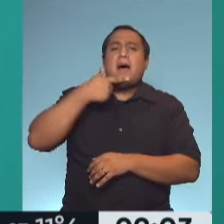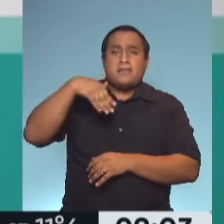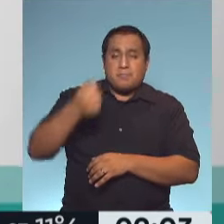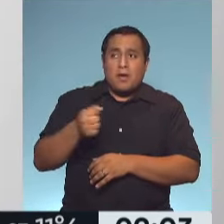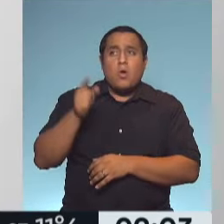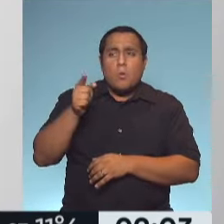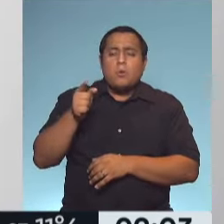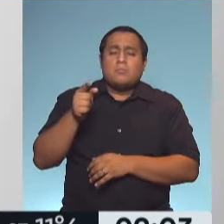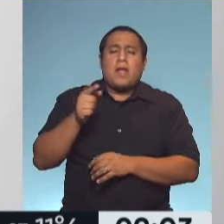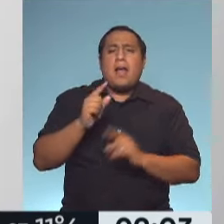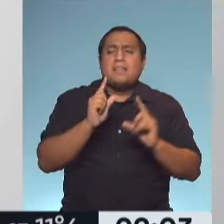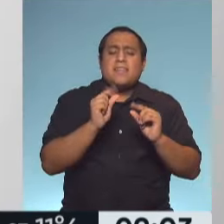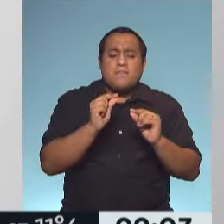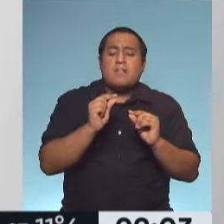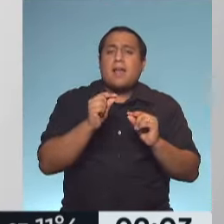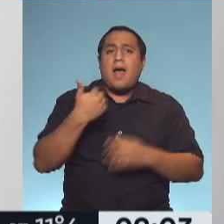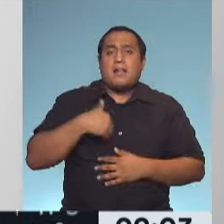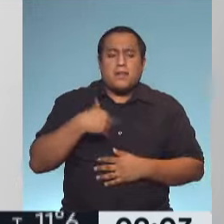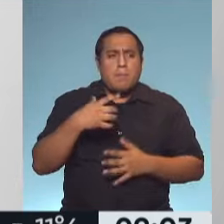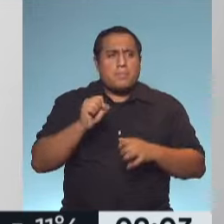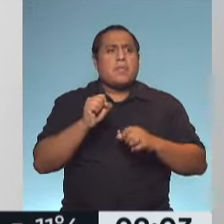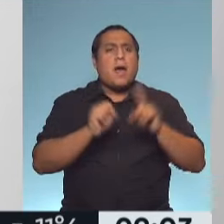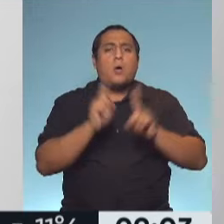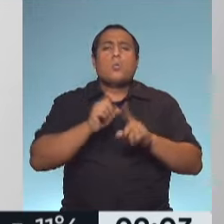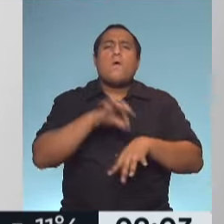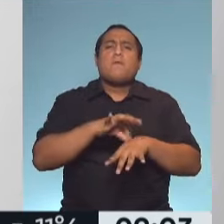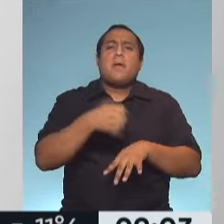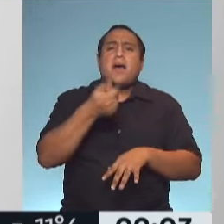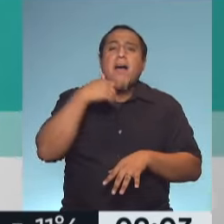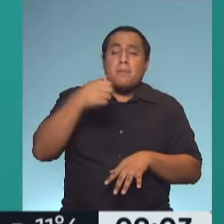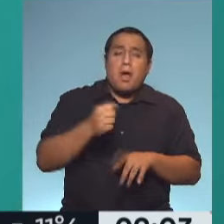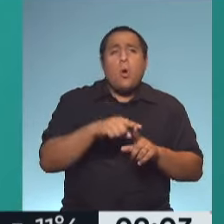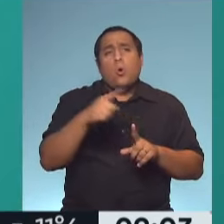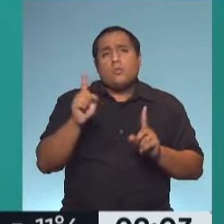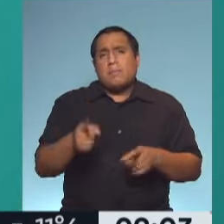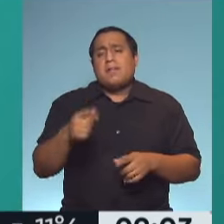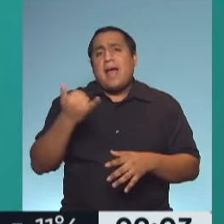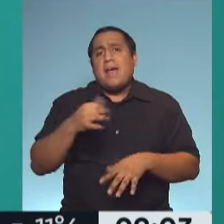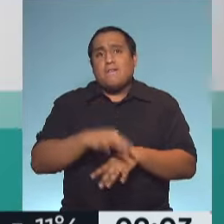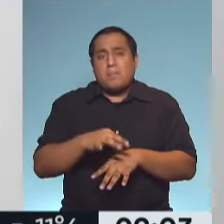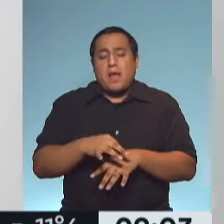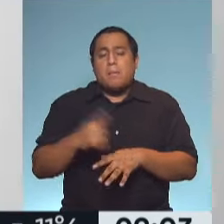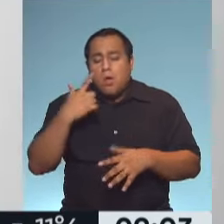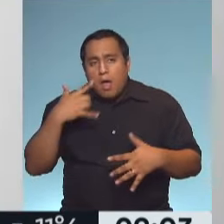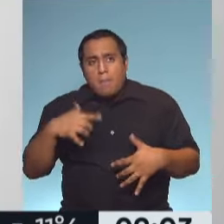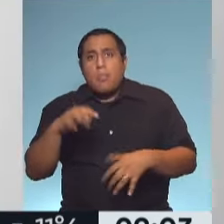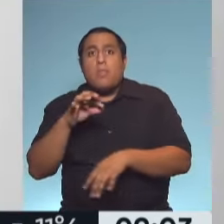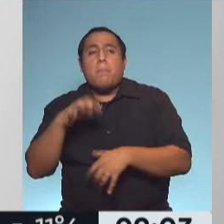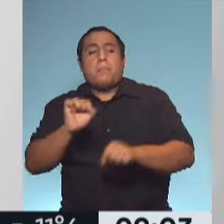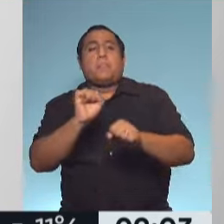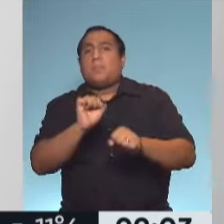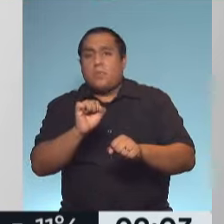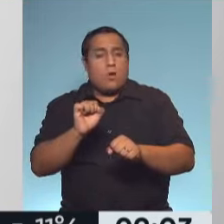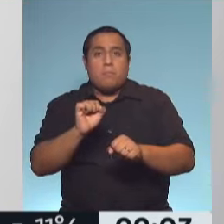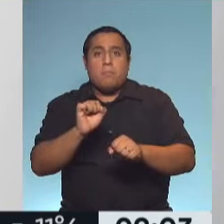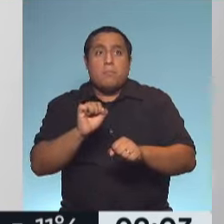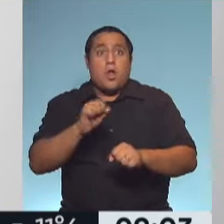cifras que en el país han sido diagnosticadas con asma y otras tantas que lo padecen y no han tenido un diagnóstico, que en el marco del COVID